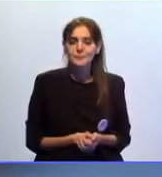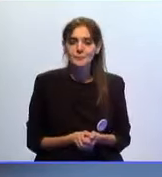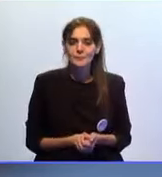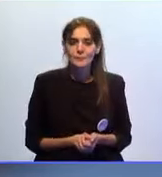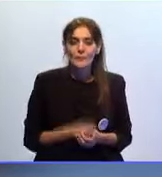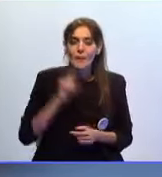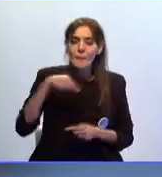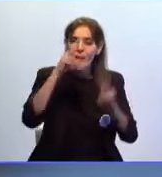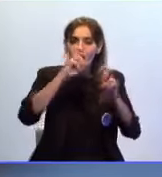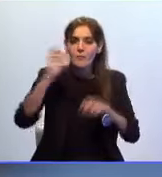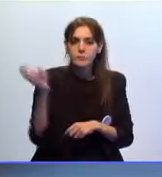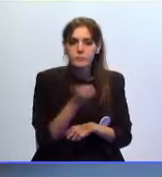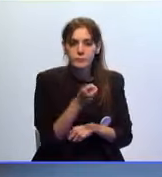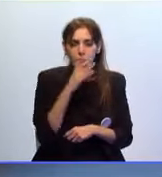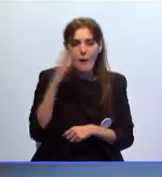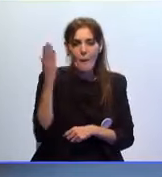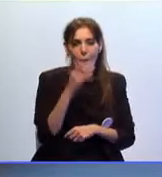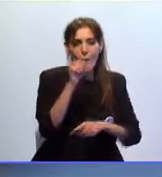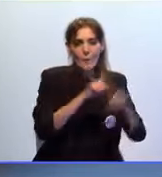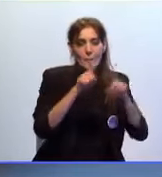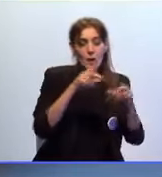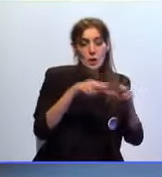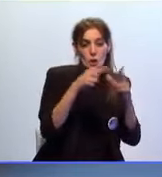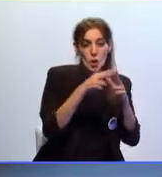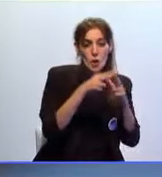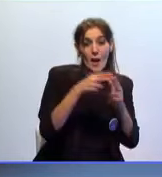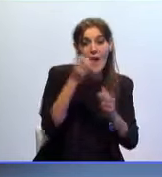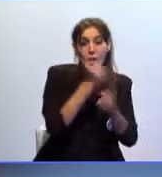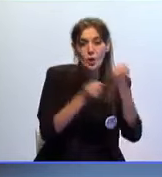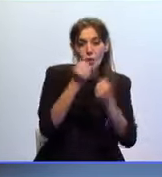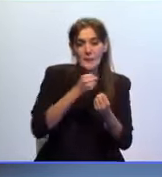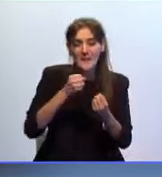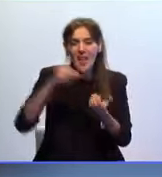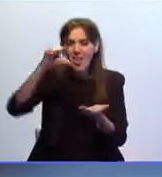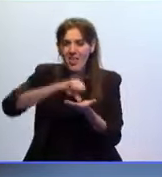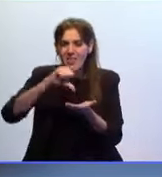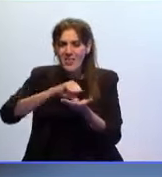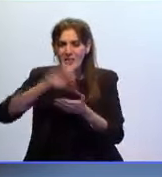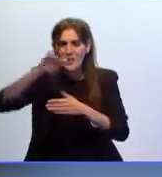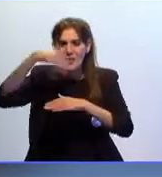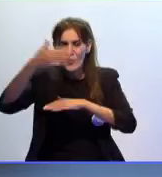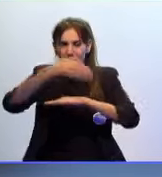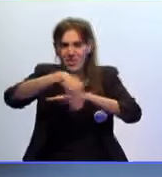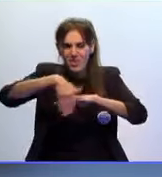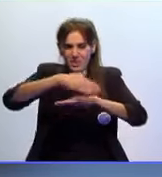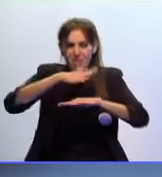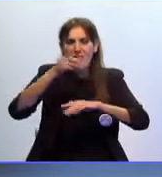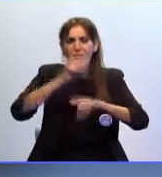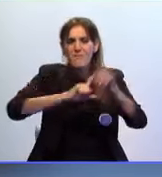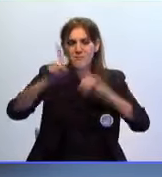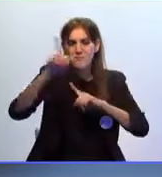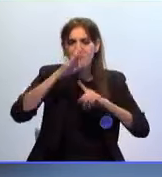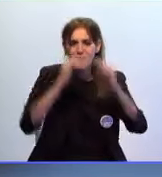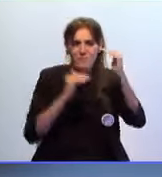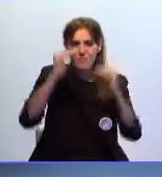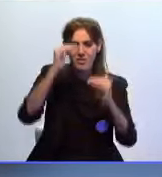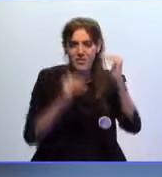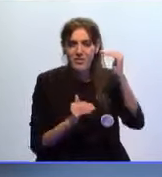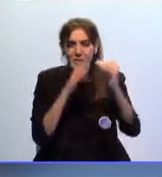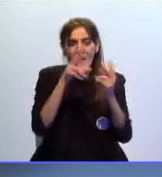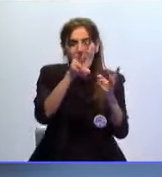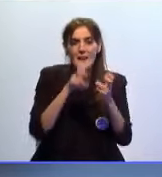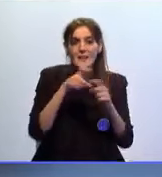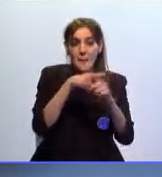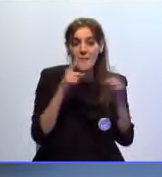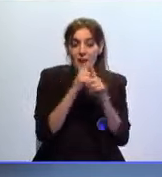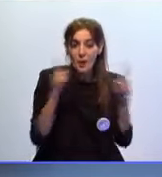Más asuntos la brecha socioeconómica entre el centro y la periferia se estrecha pero sigue siendo abismal. La renta